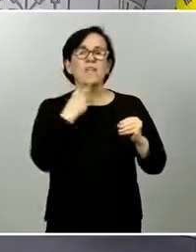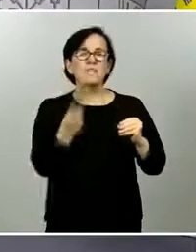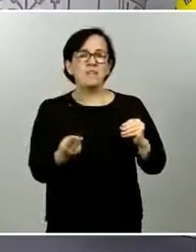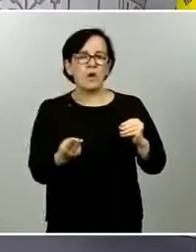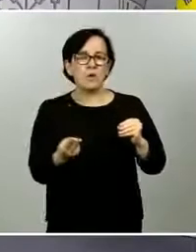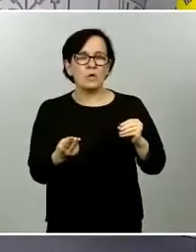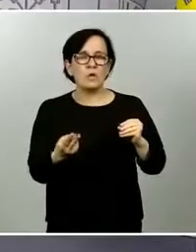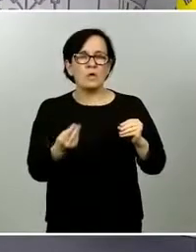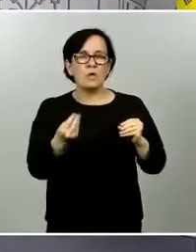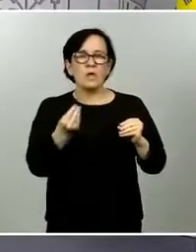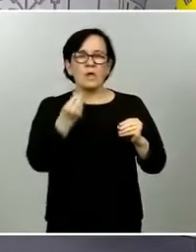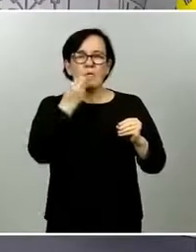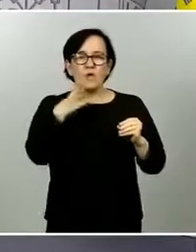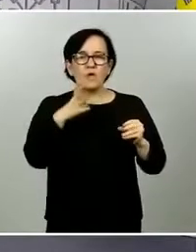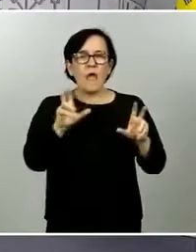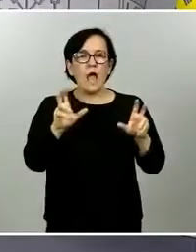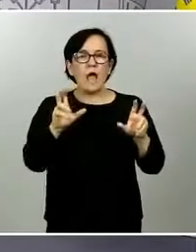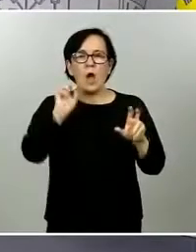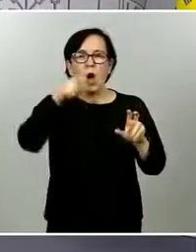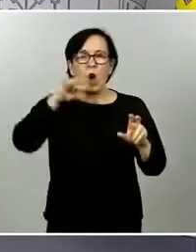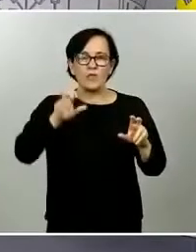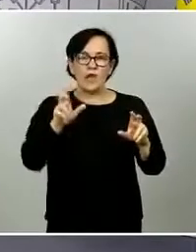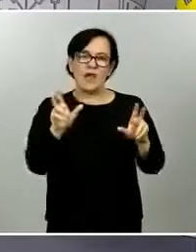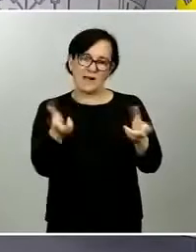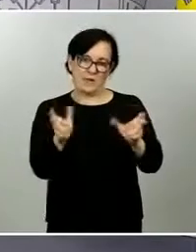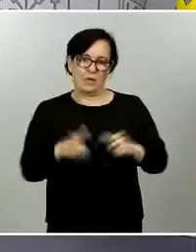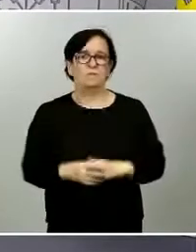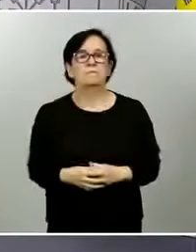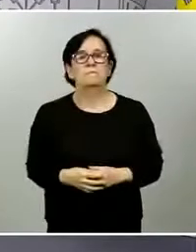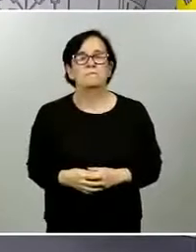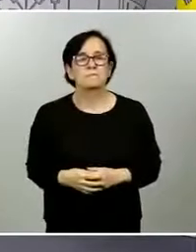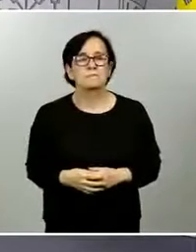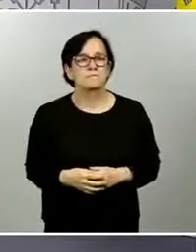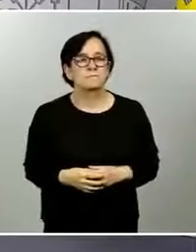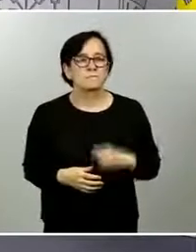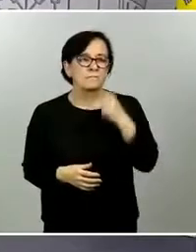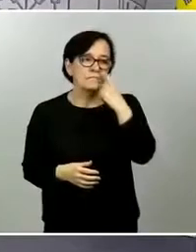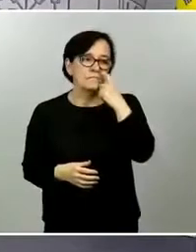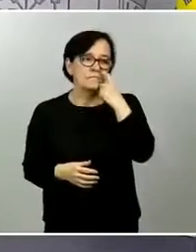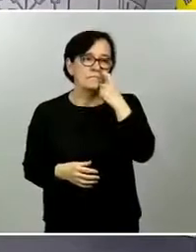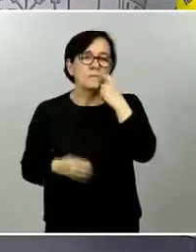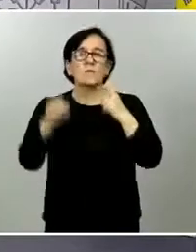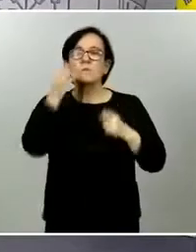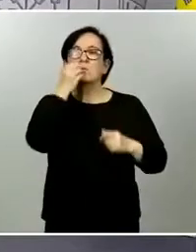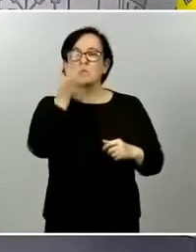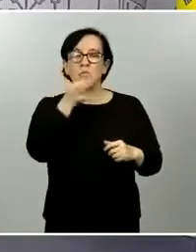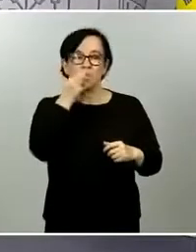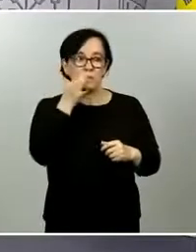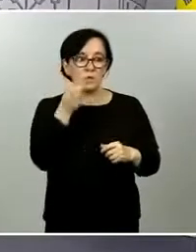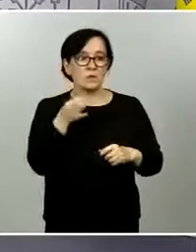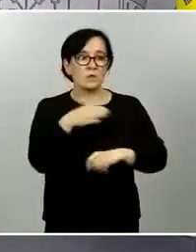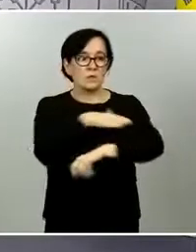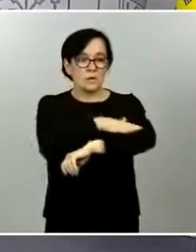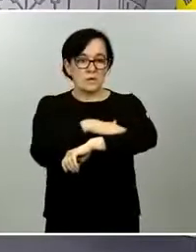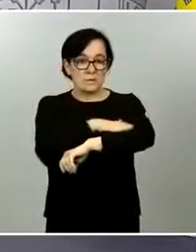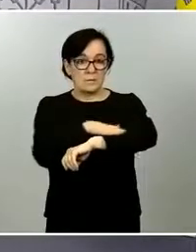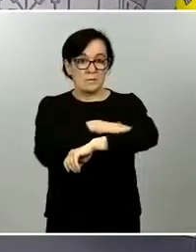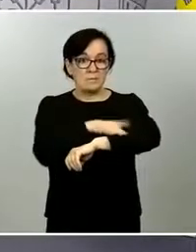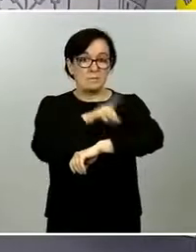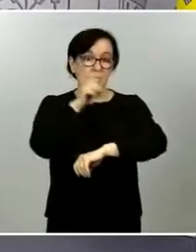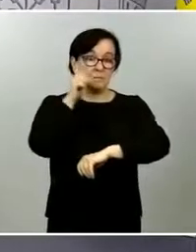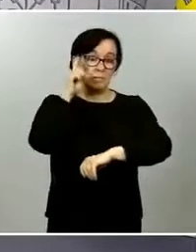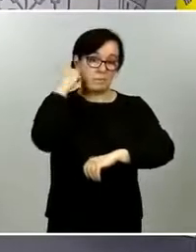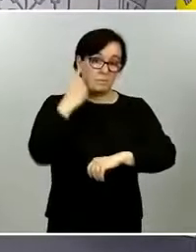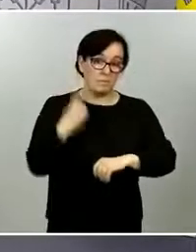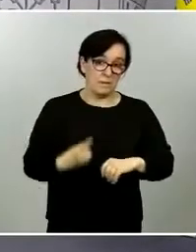en tomarlas en consideración vamos a concluir con la conexión solo de voz con la buena onda